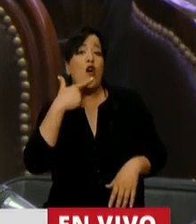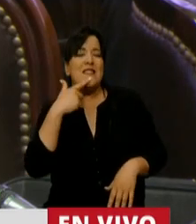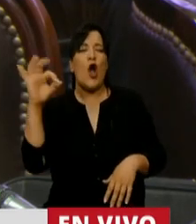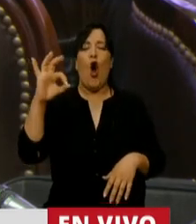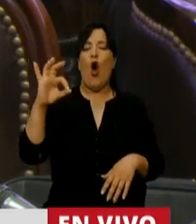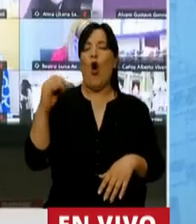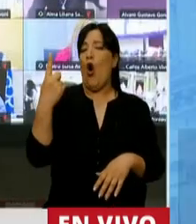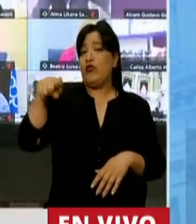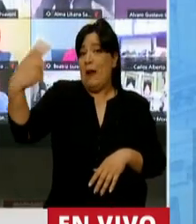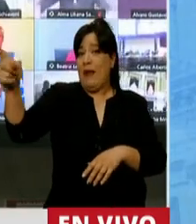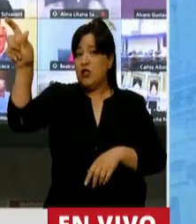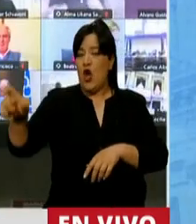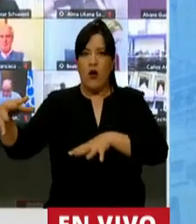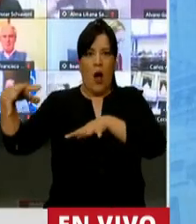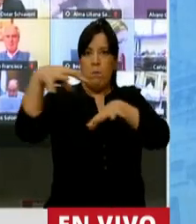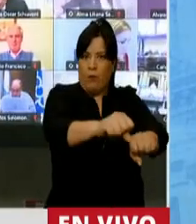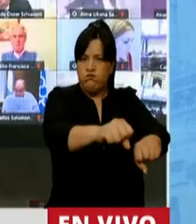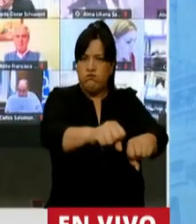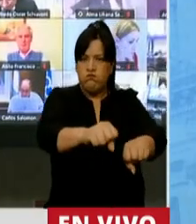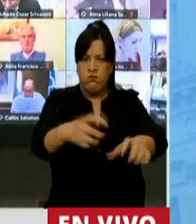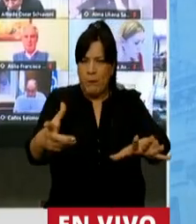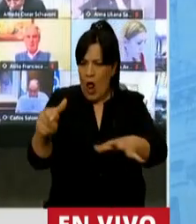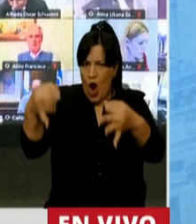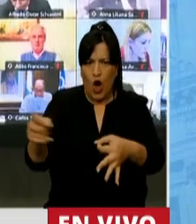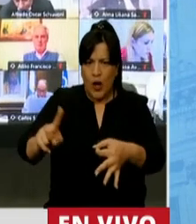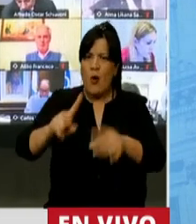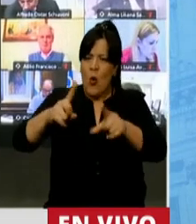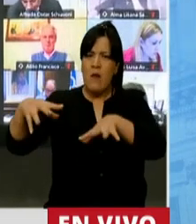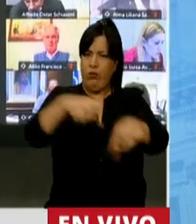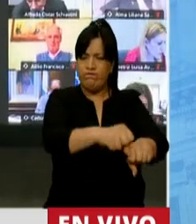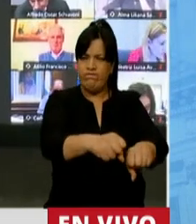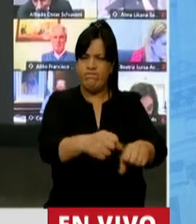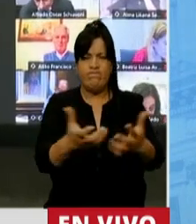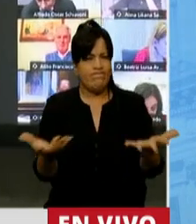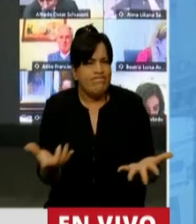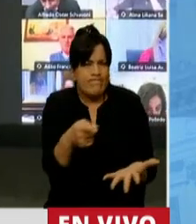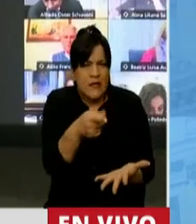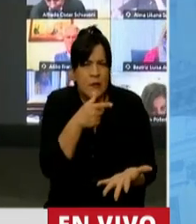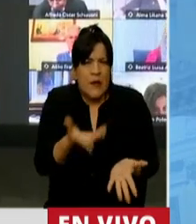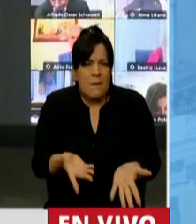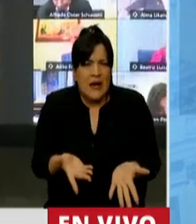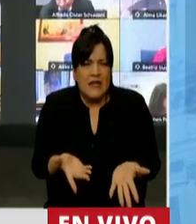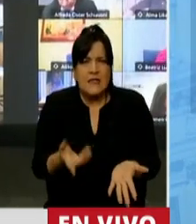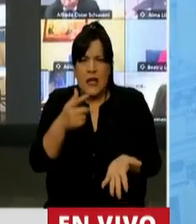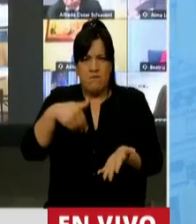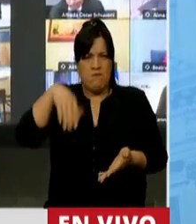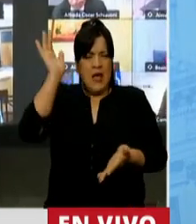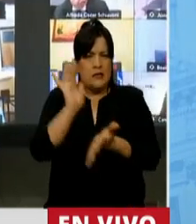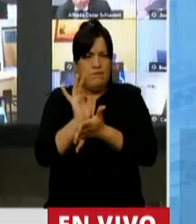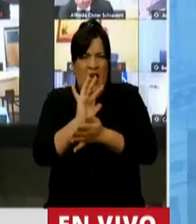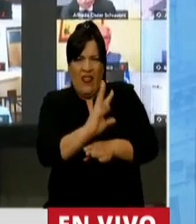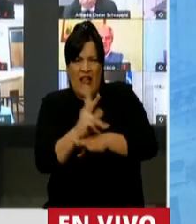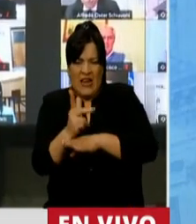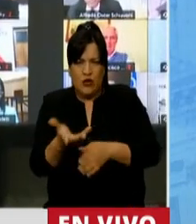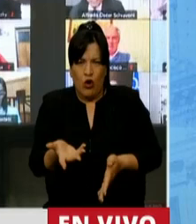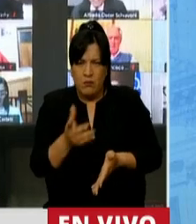por este personaje y se apropia de lo que no le corresponde. Esto es lo más parecido a la apología de un delito.